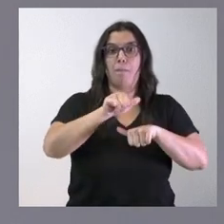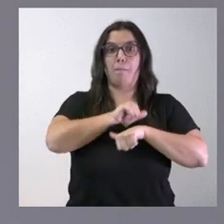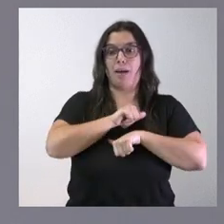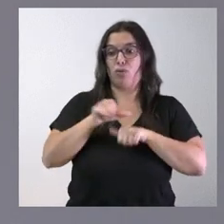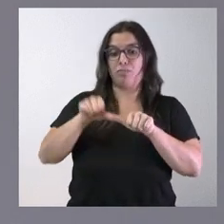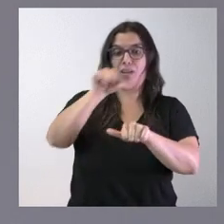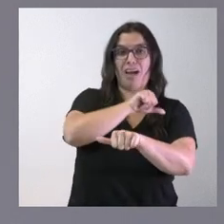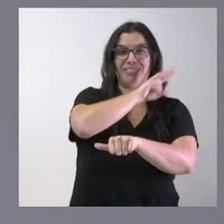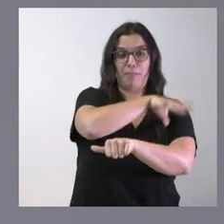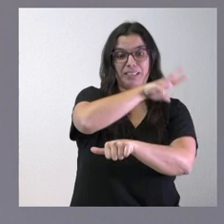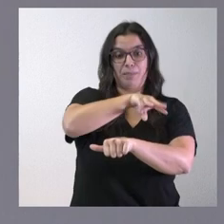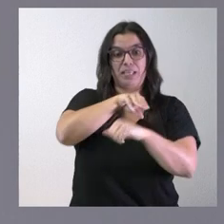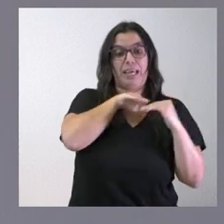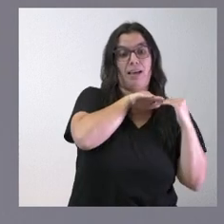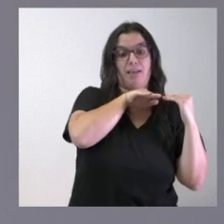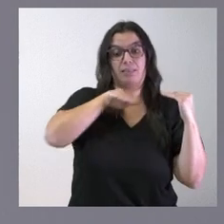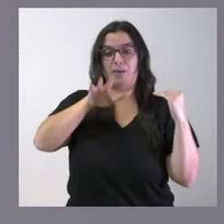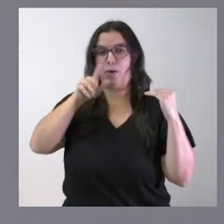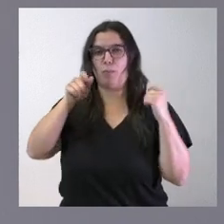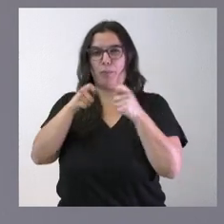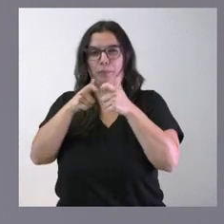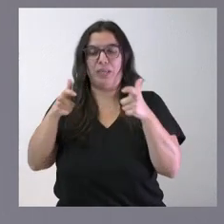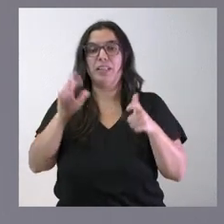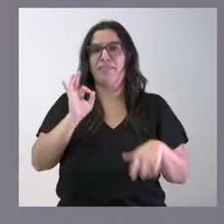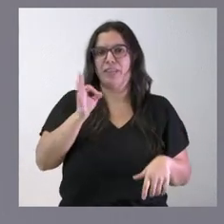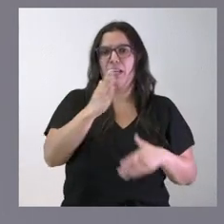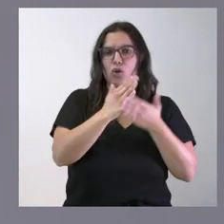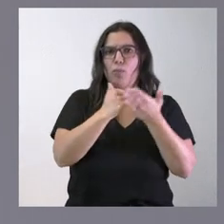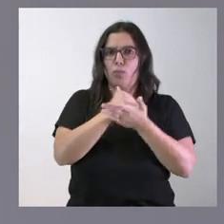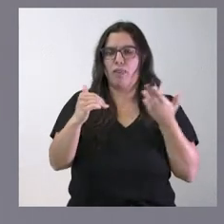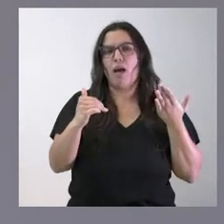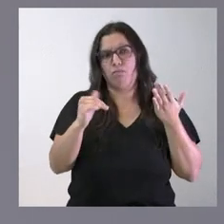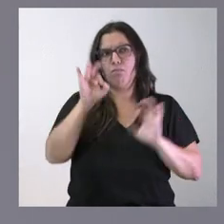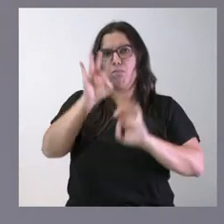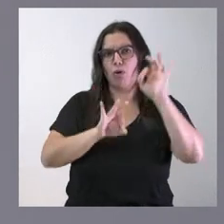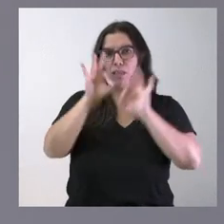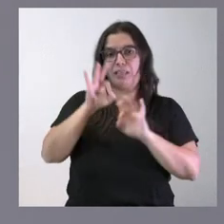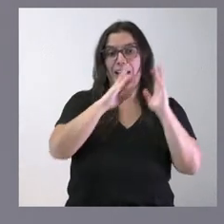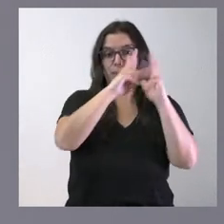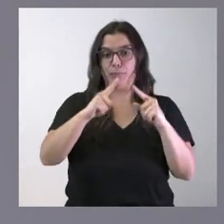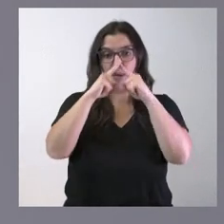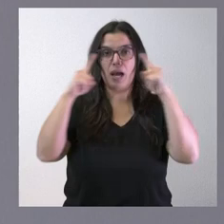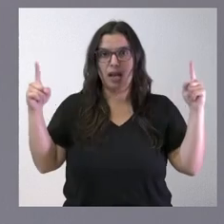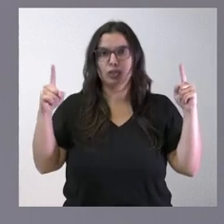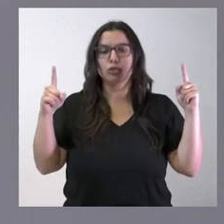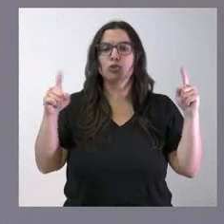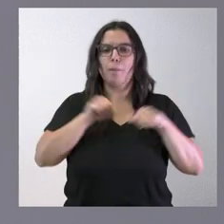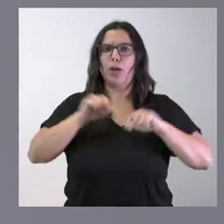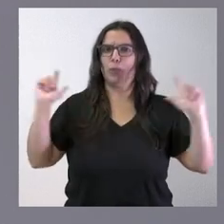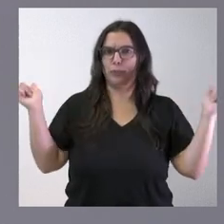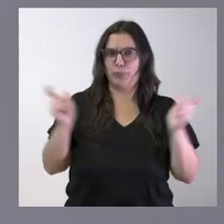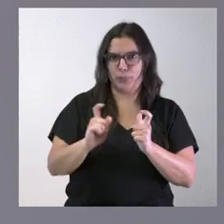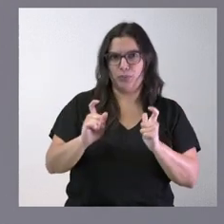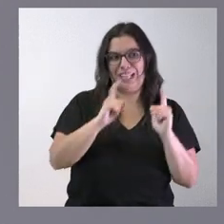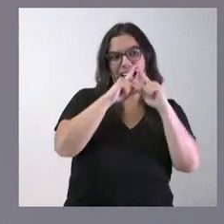trimestres anteriores. Es verdad que nuestra comunidad sigue todavía en tasas interanuales de disminución de la tasa de